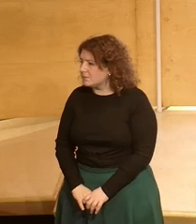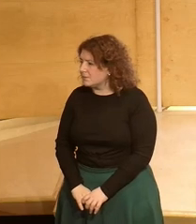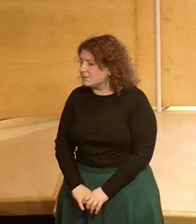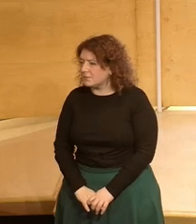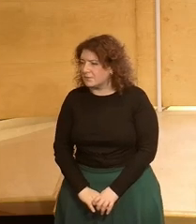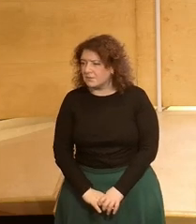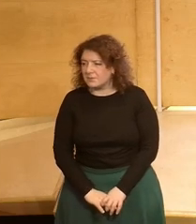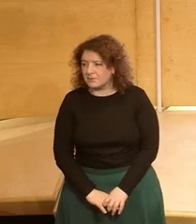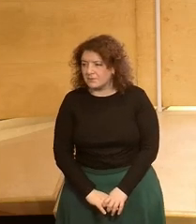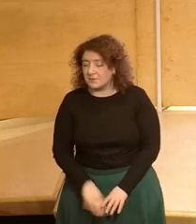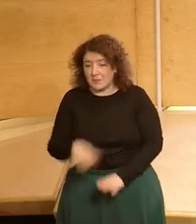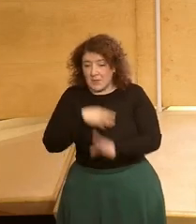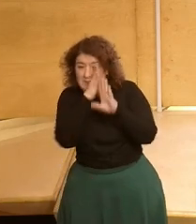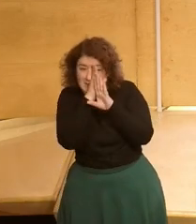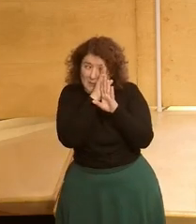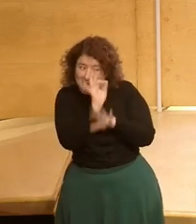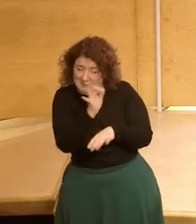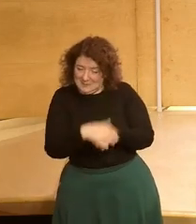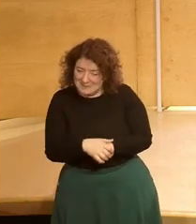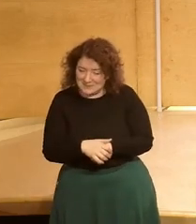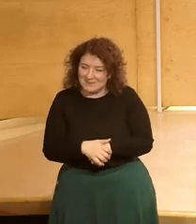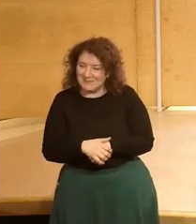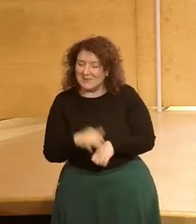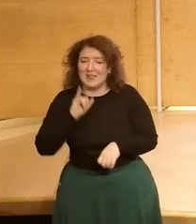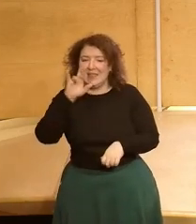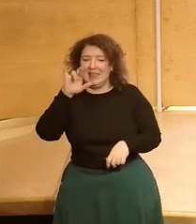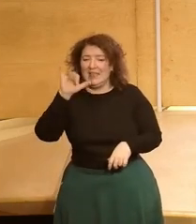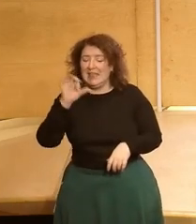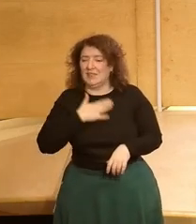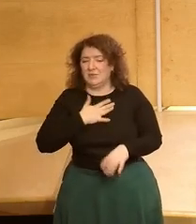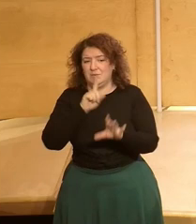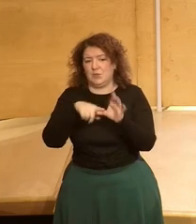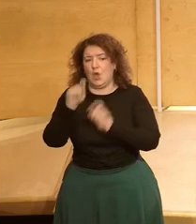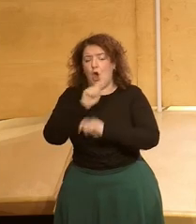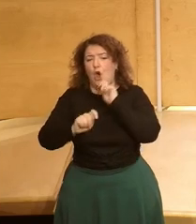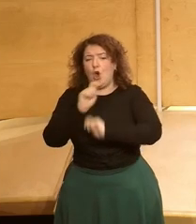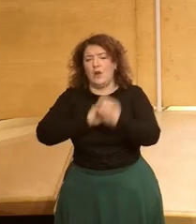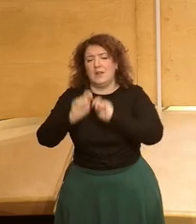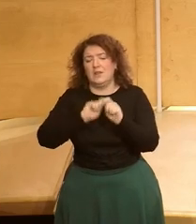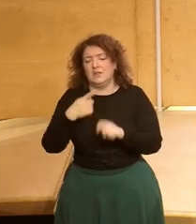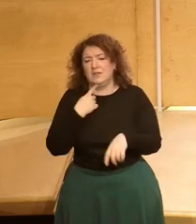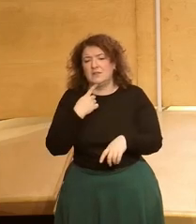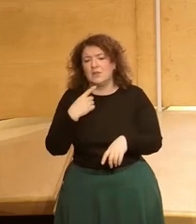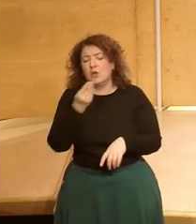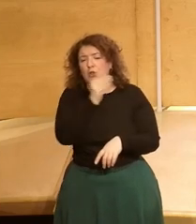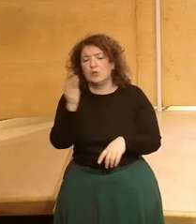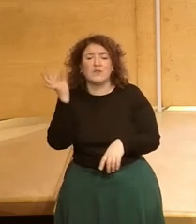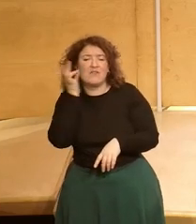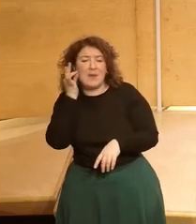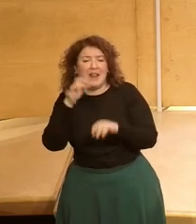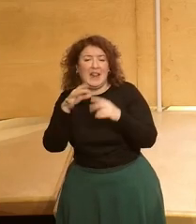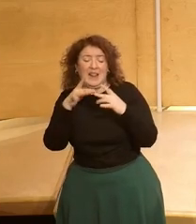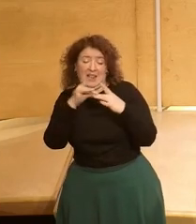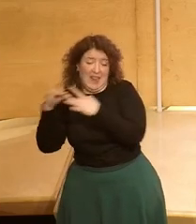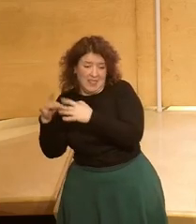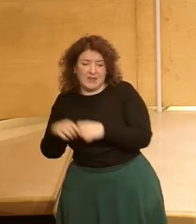gracias es que estoy un poco escondida aquí bueno yo soy Iris yo formo parte de una organización que se llama Junior Female Leaders y nosotras bueno